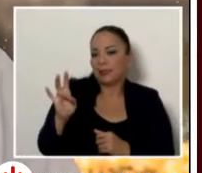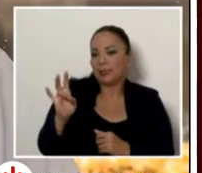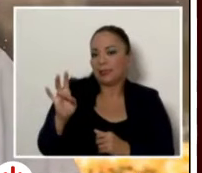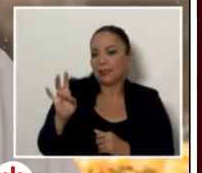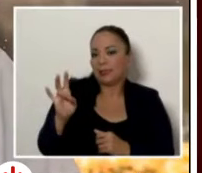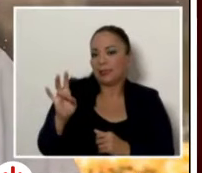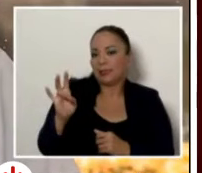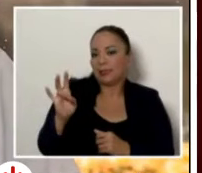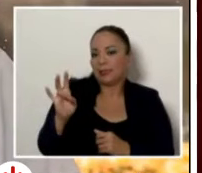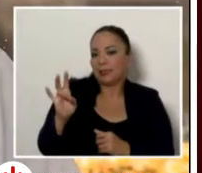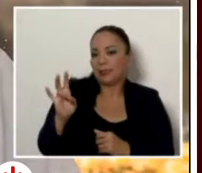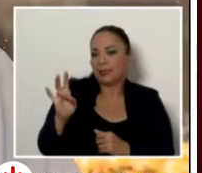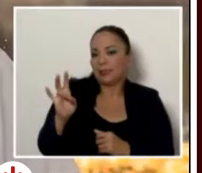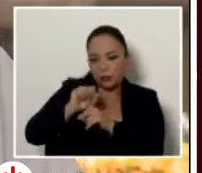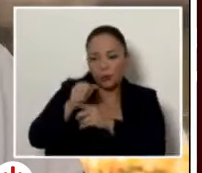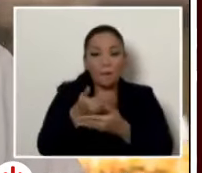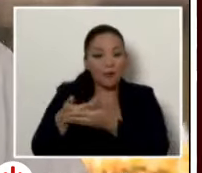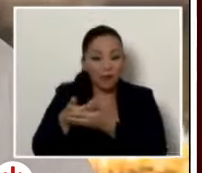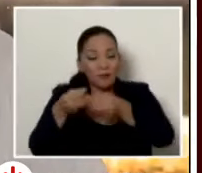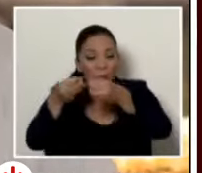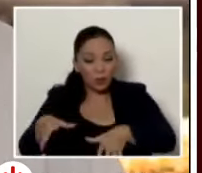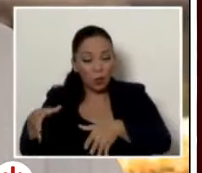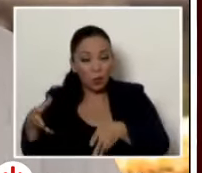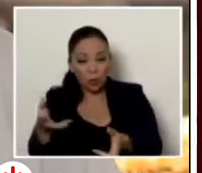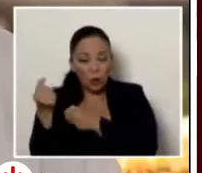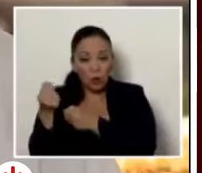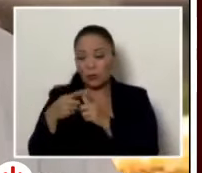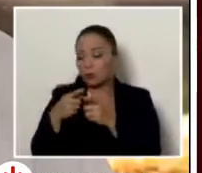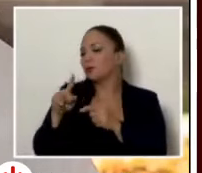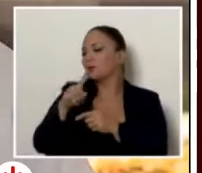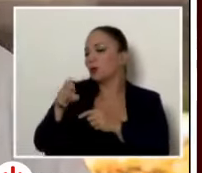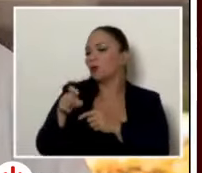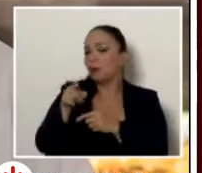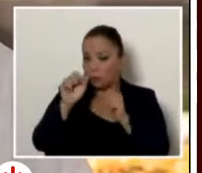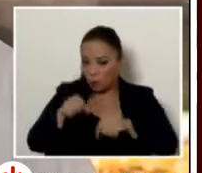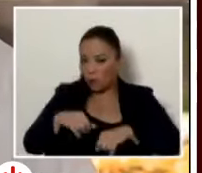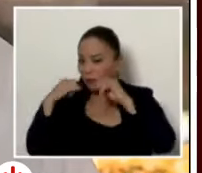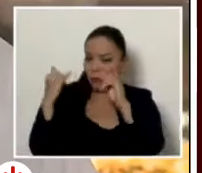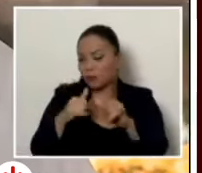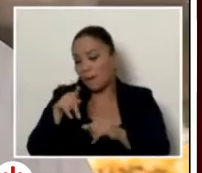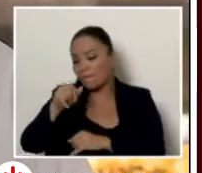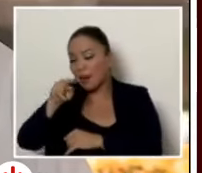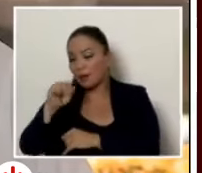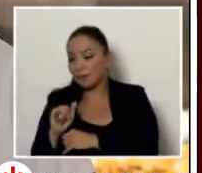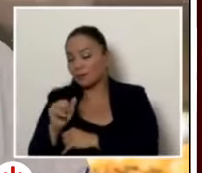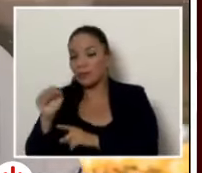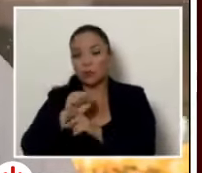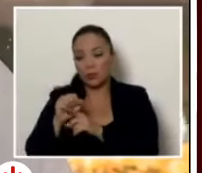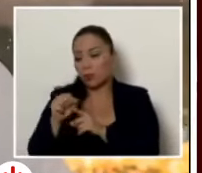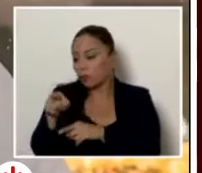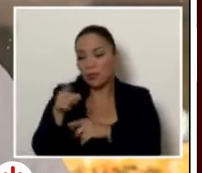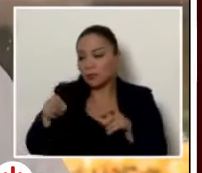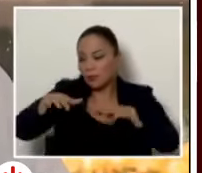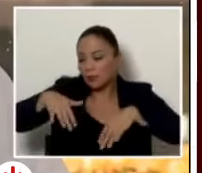no cree que en ese caso también quepa una denuncia en el patronato nacional de la infancia por lo que dejaron de hacer no solo